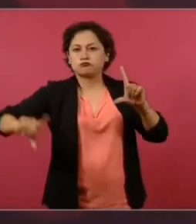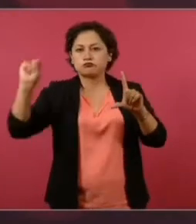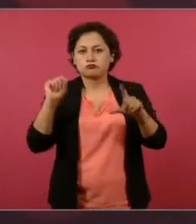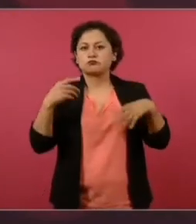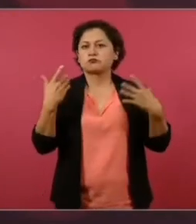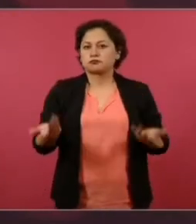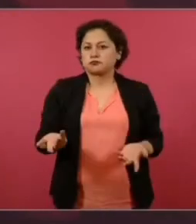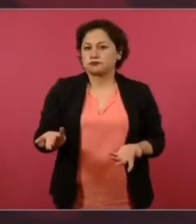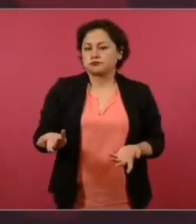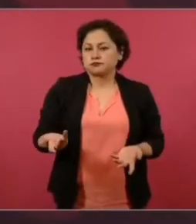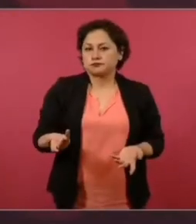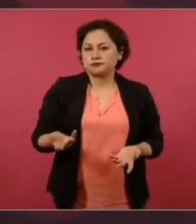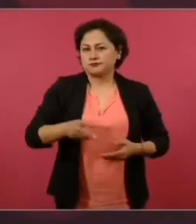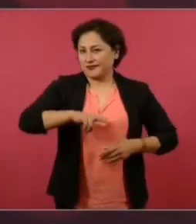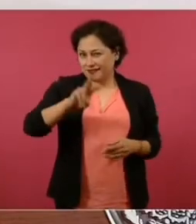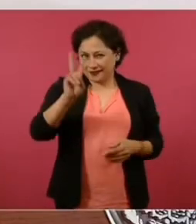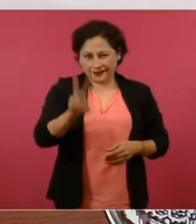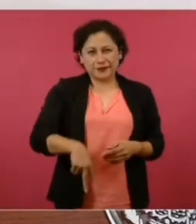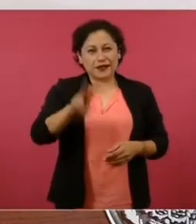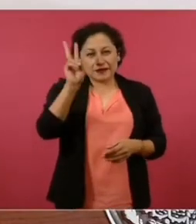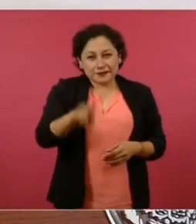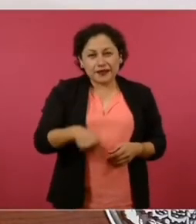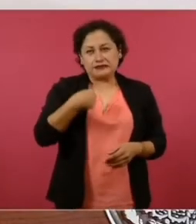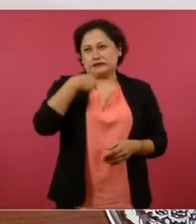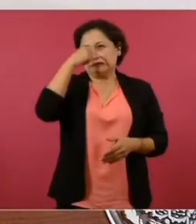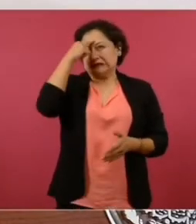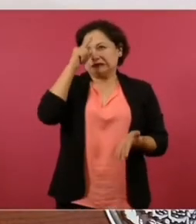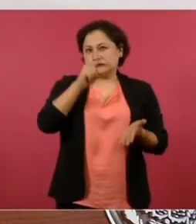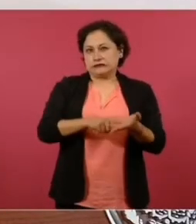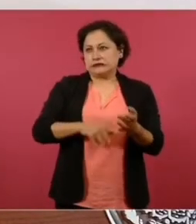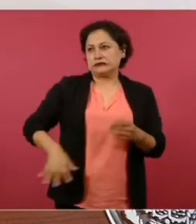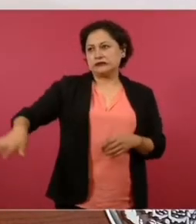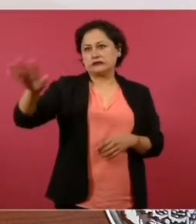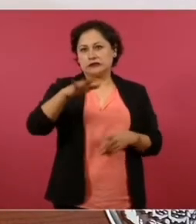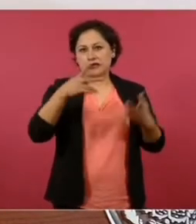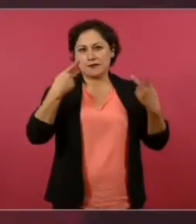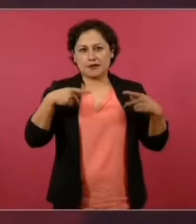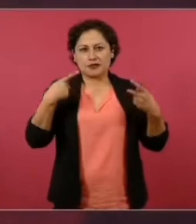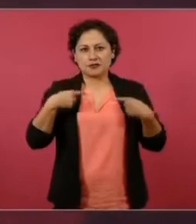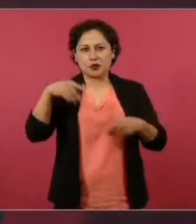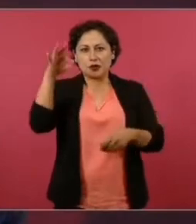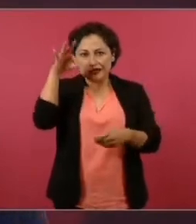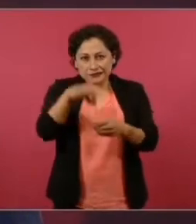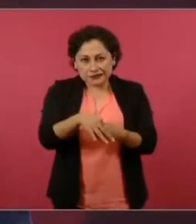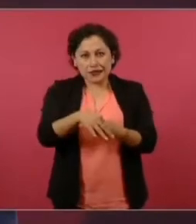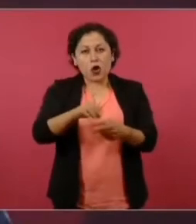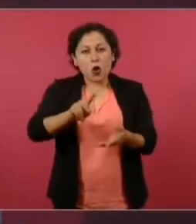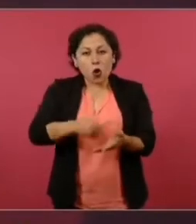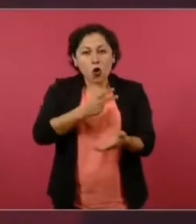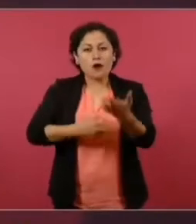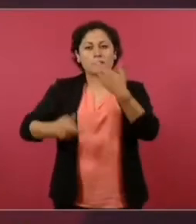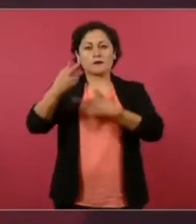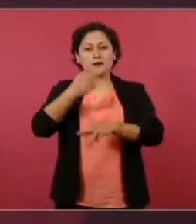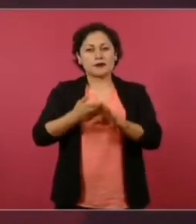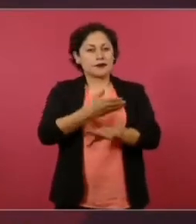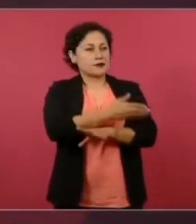Hubiese sido de veras muy lamentable el que regresara a la corrupción.